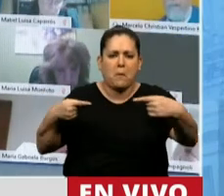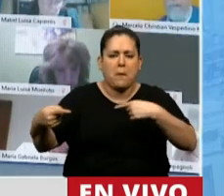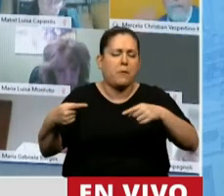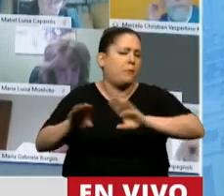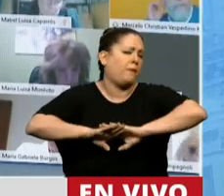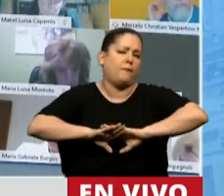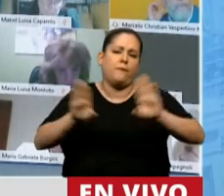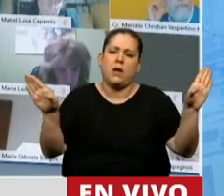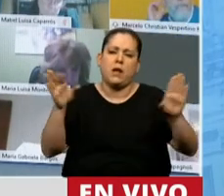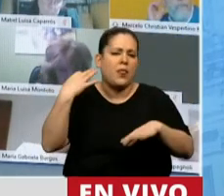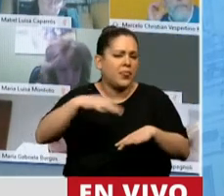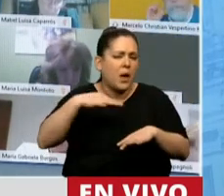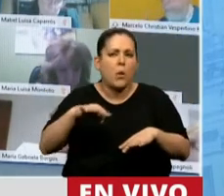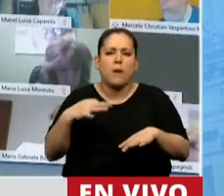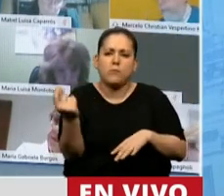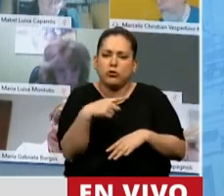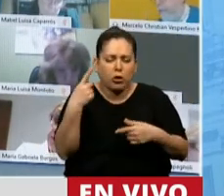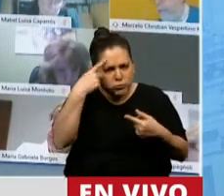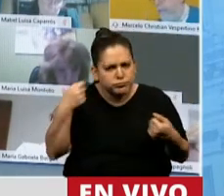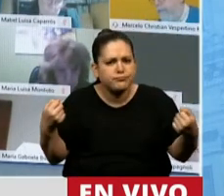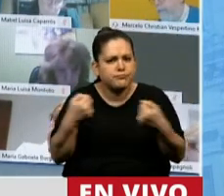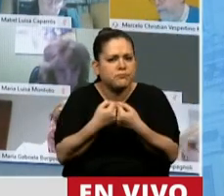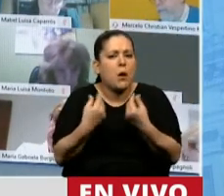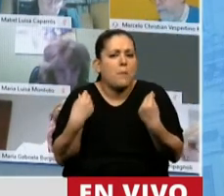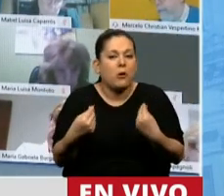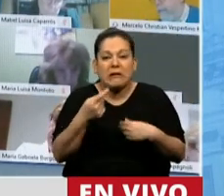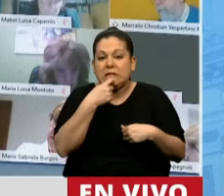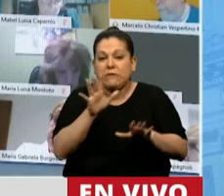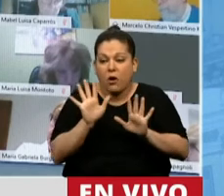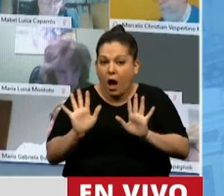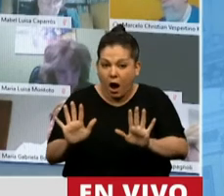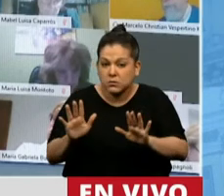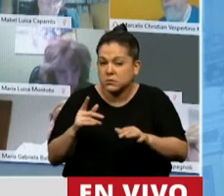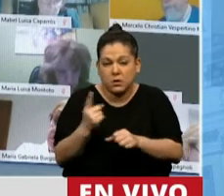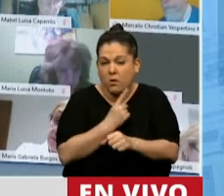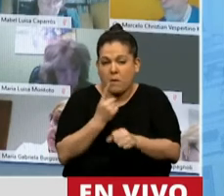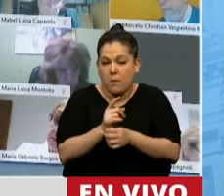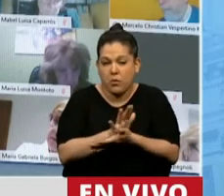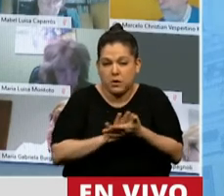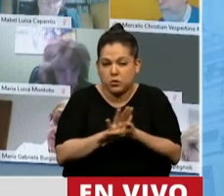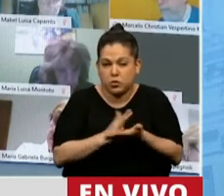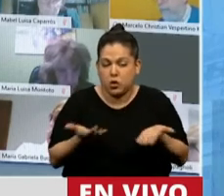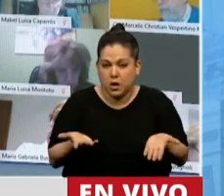en una disyuntiva y nos vamos a meter en una camisa de once varas de la que no vamos a poder salir.